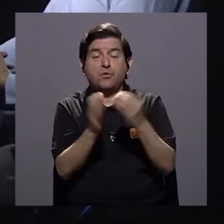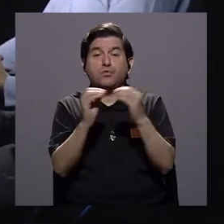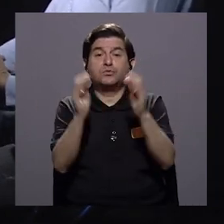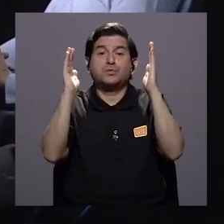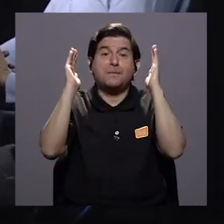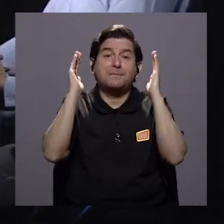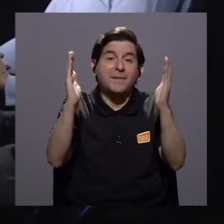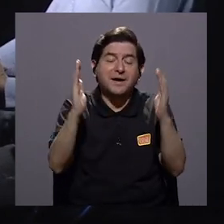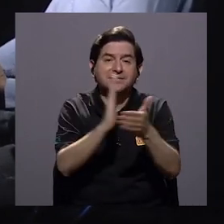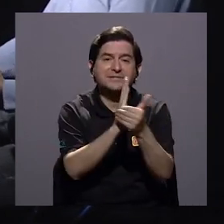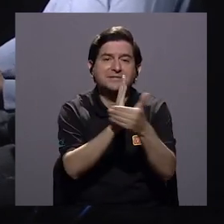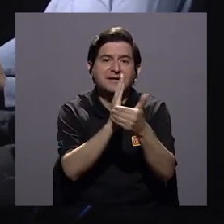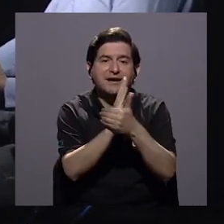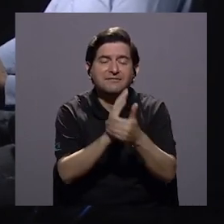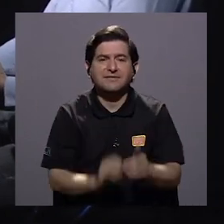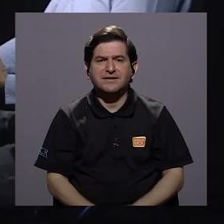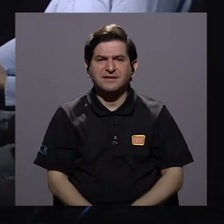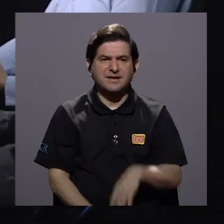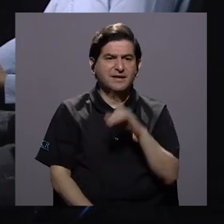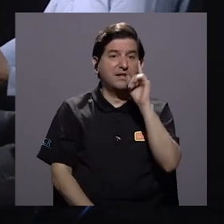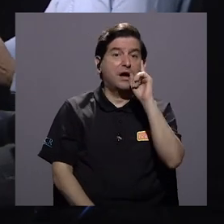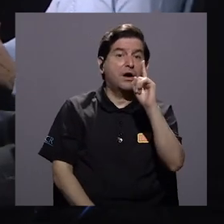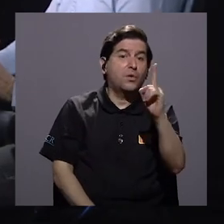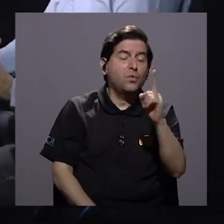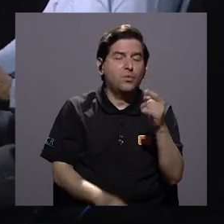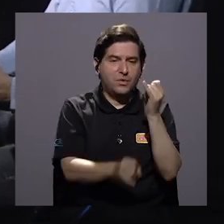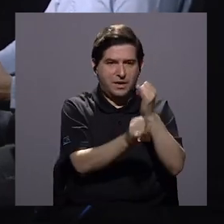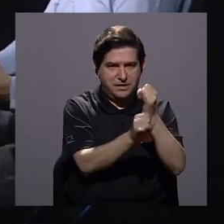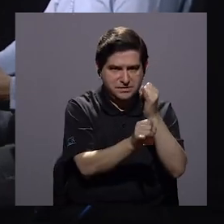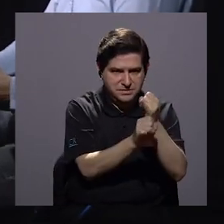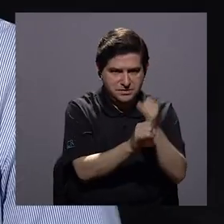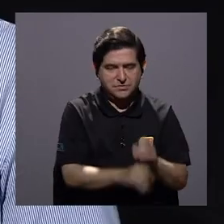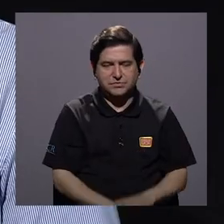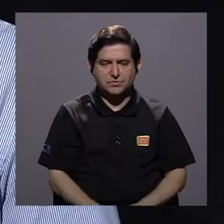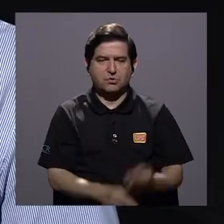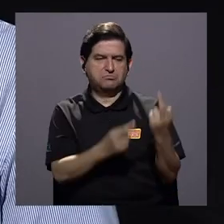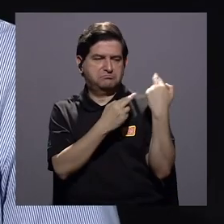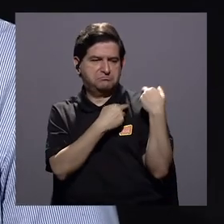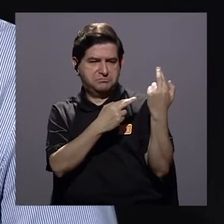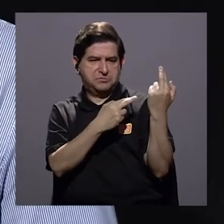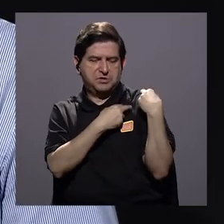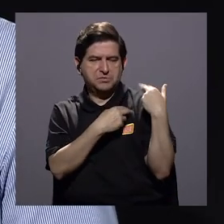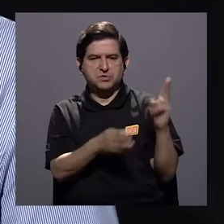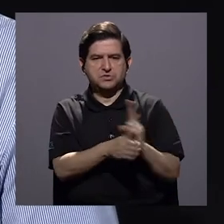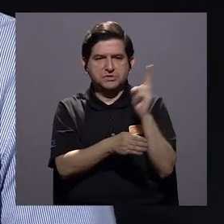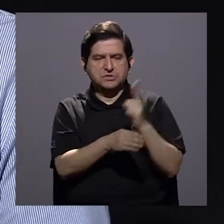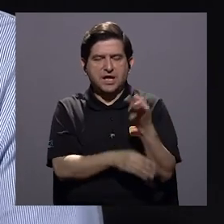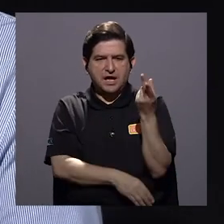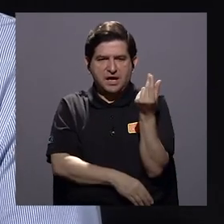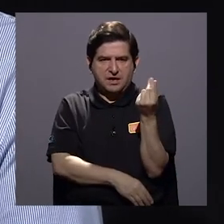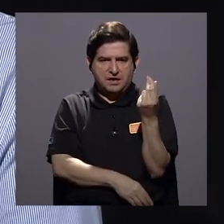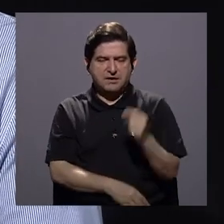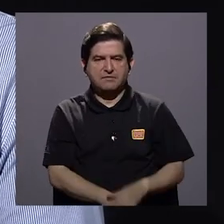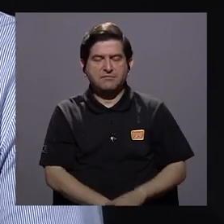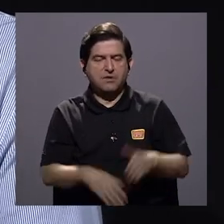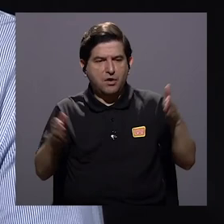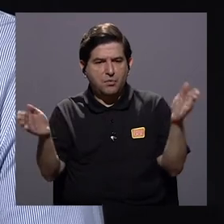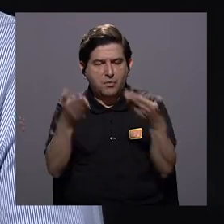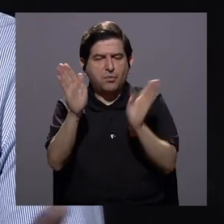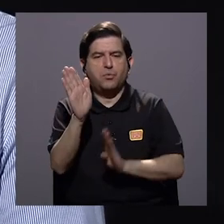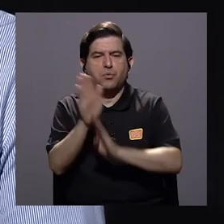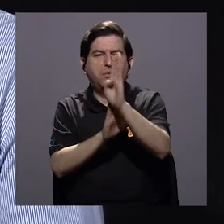más grandes las mayores capacidades están puestas en unas instituciones que son las encargadas de usar recursos para